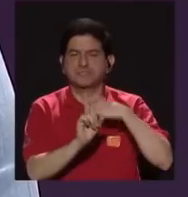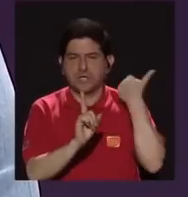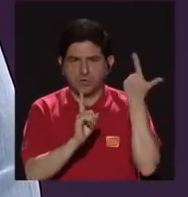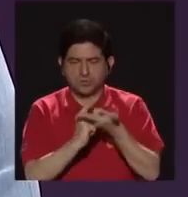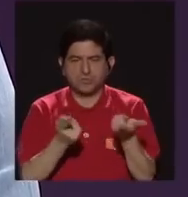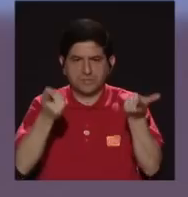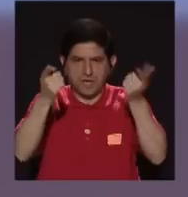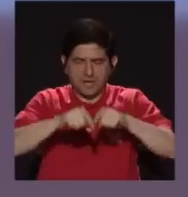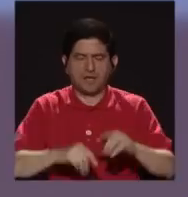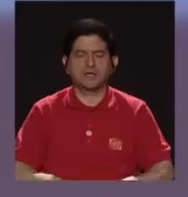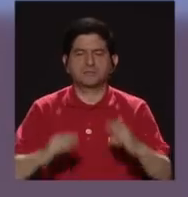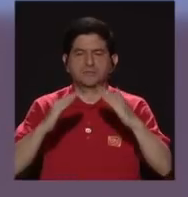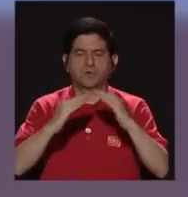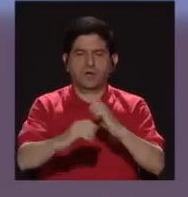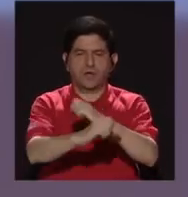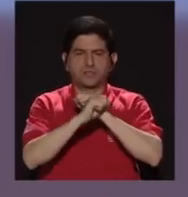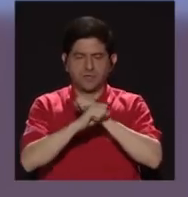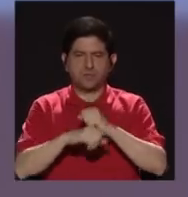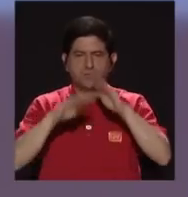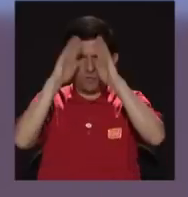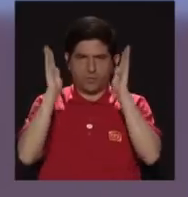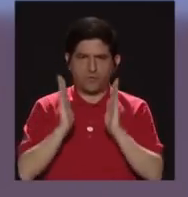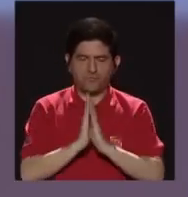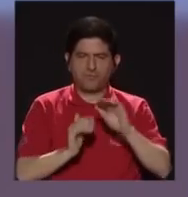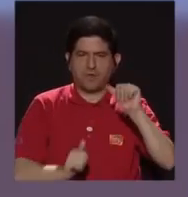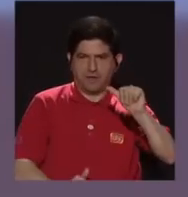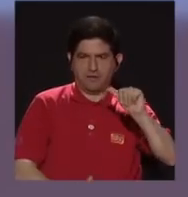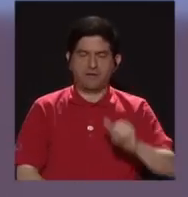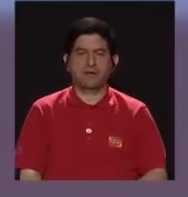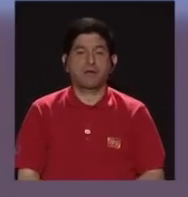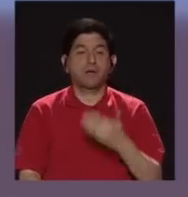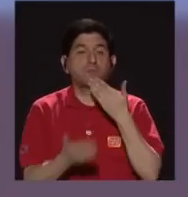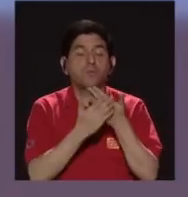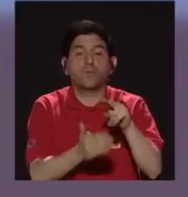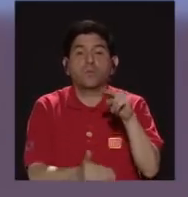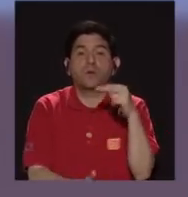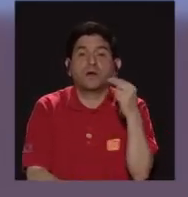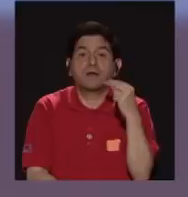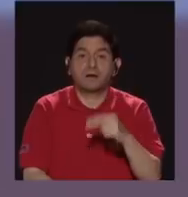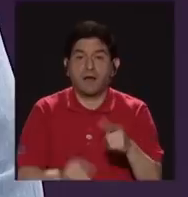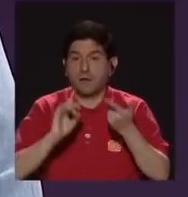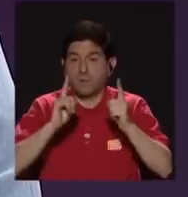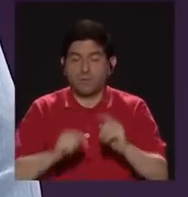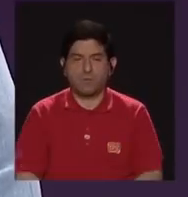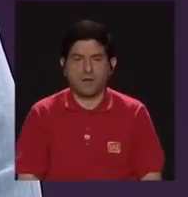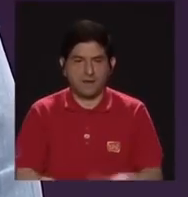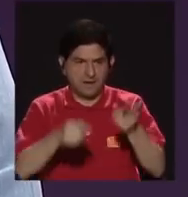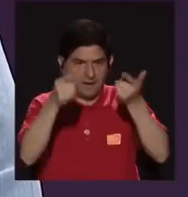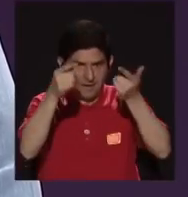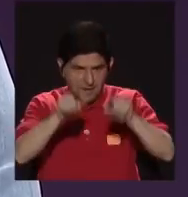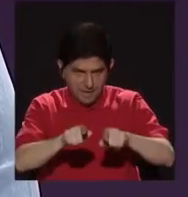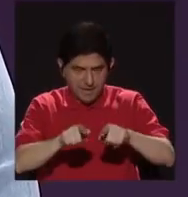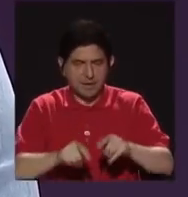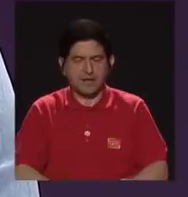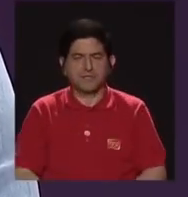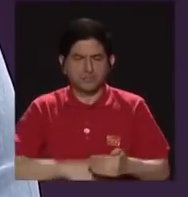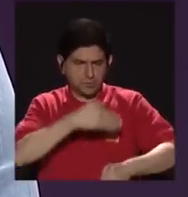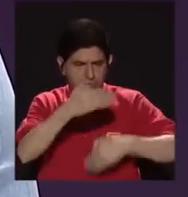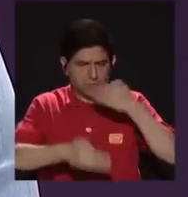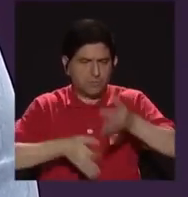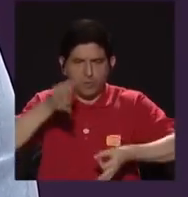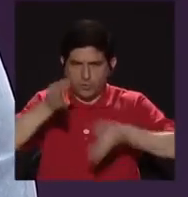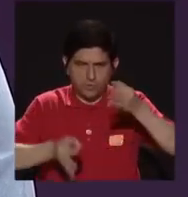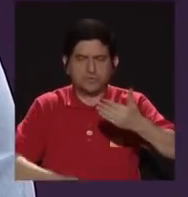En el caso del Hogar Seguro Virgen de la Asunción, la buena noticia es que al caso, porque se está siguiendo un caso